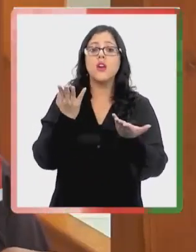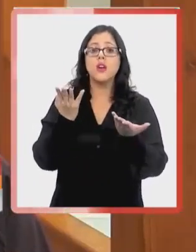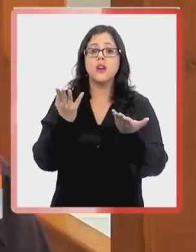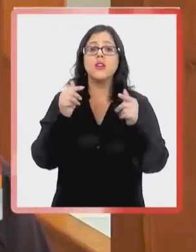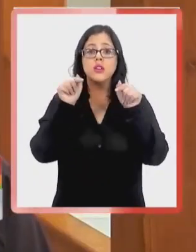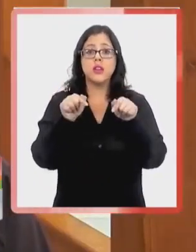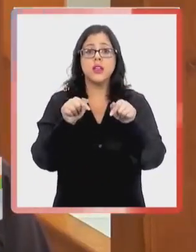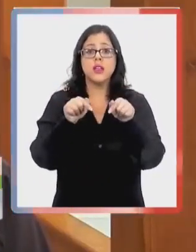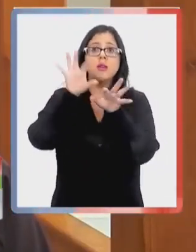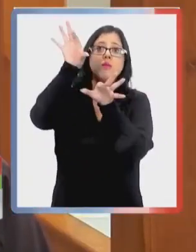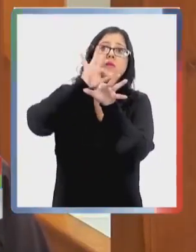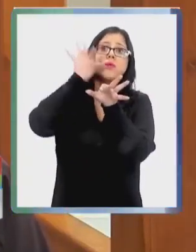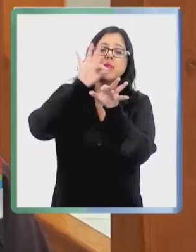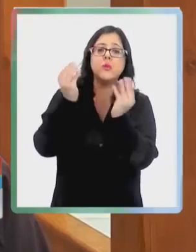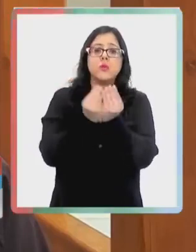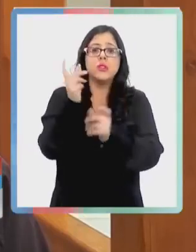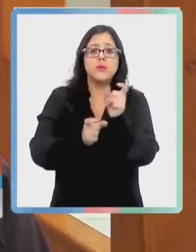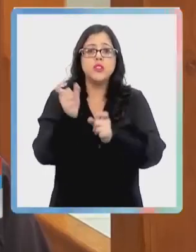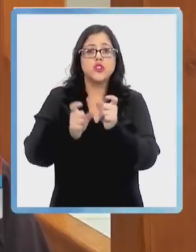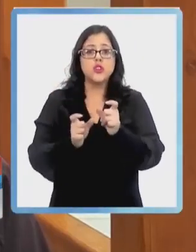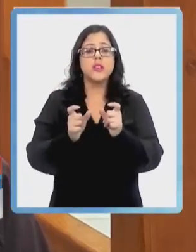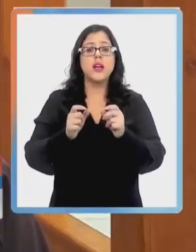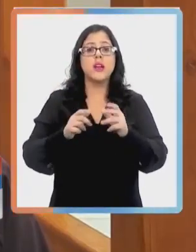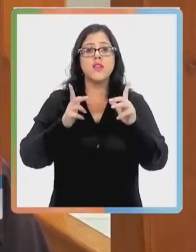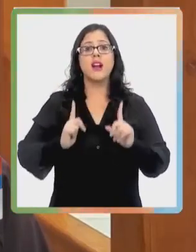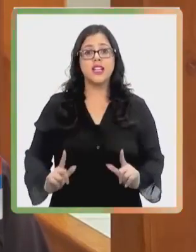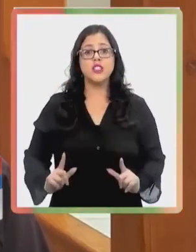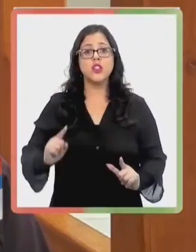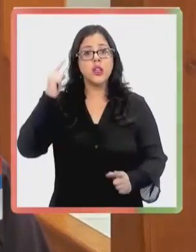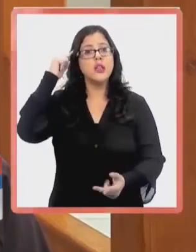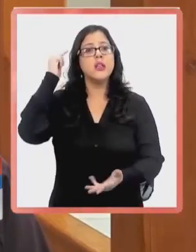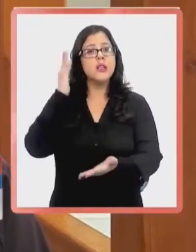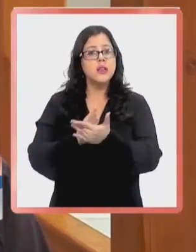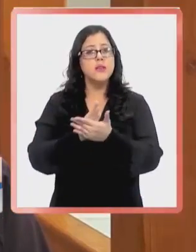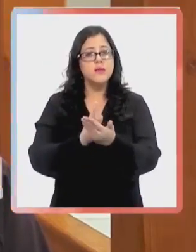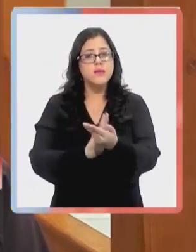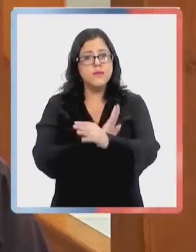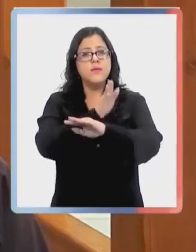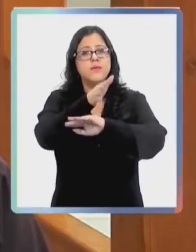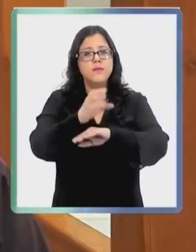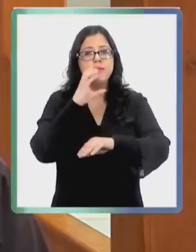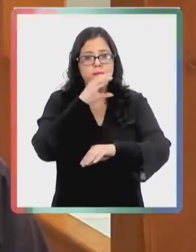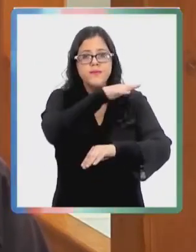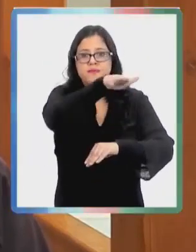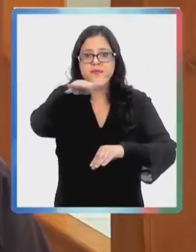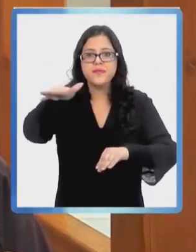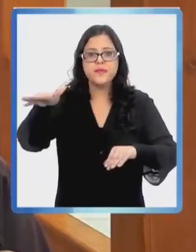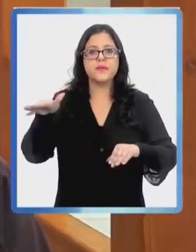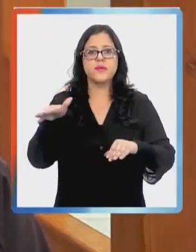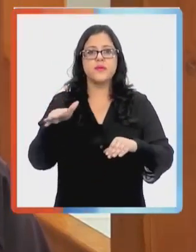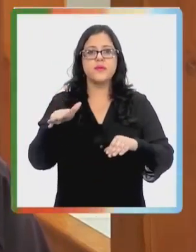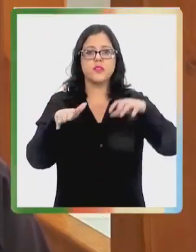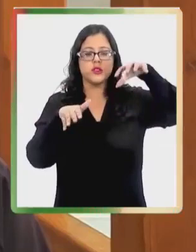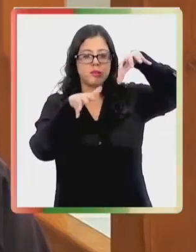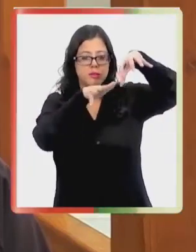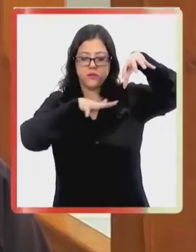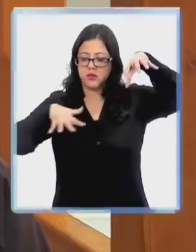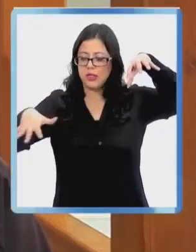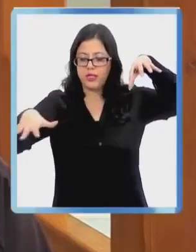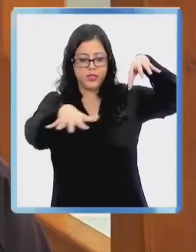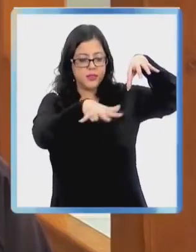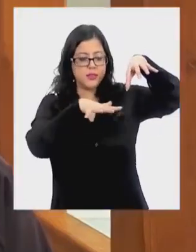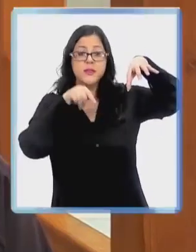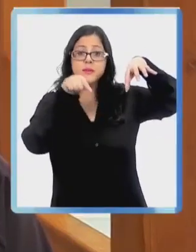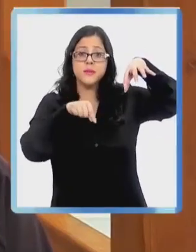yo creo que mucha de la gente que tomó vacaciones decidió irse a las áreas de campo, más que al tema de montaña, a las áreas ligadas a la parte baja del